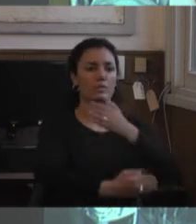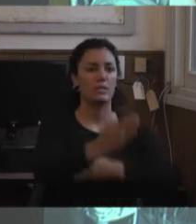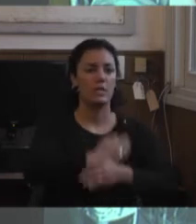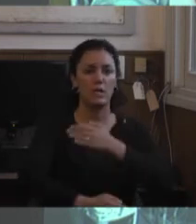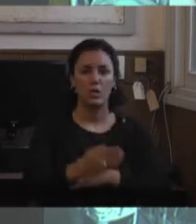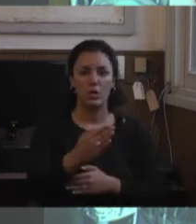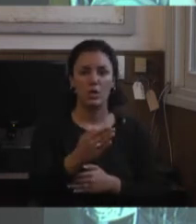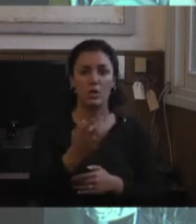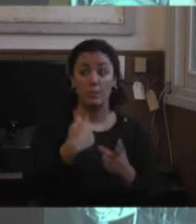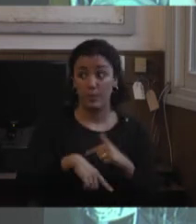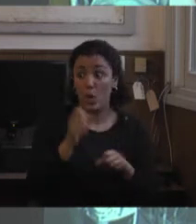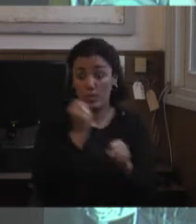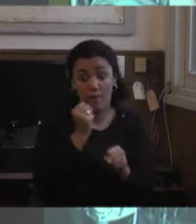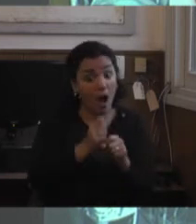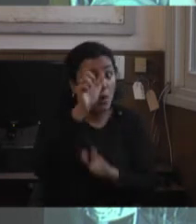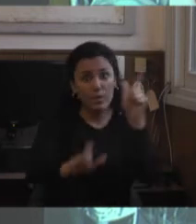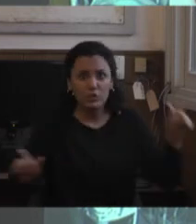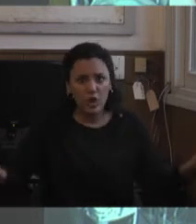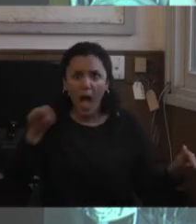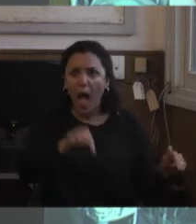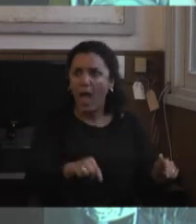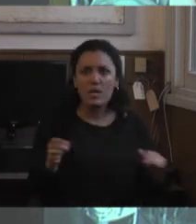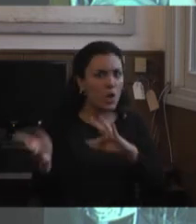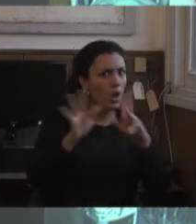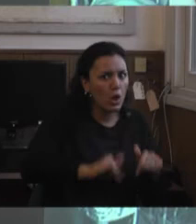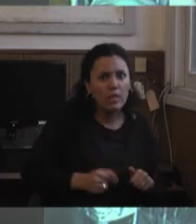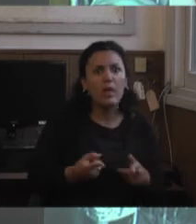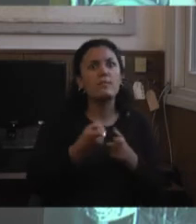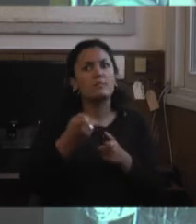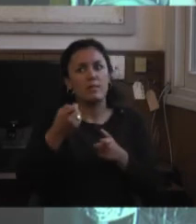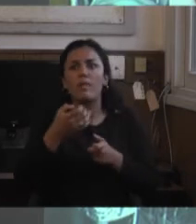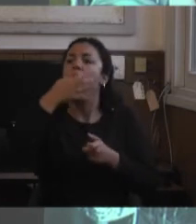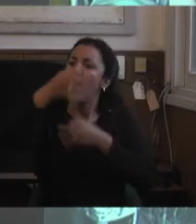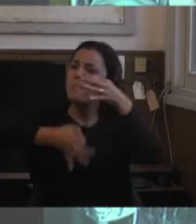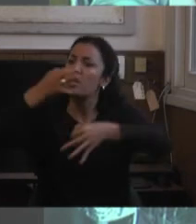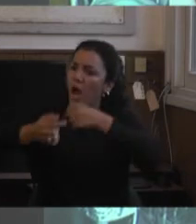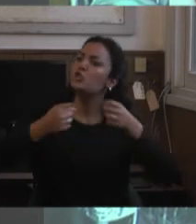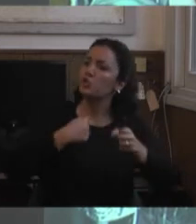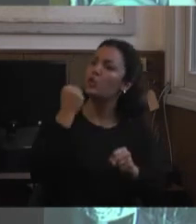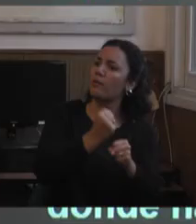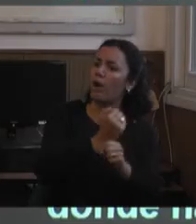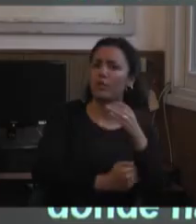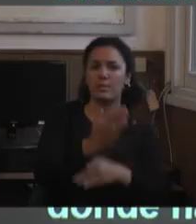pero parecería que los que trabajamos todo el tiempo tenemos que hacer mención a que trabajamos con discapacitados.